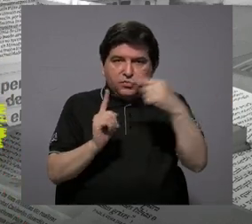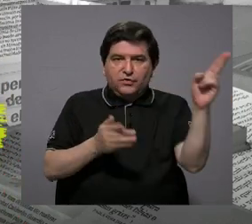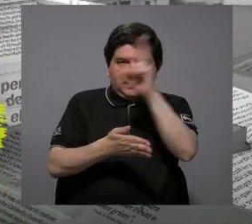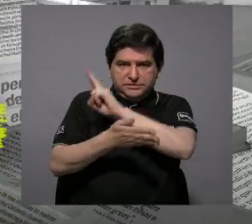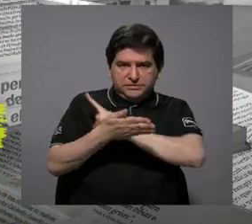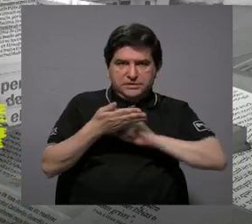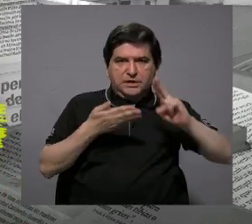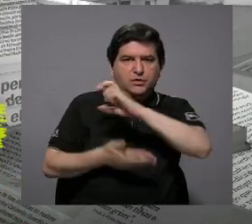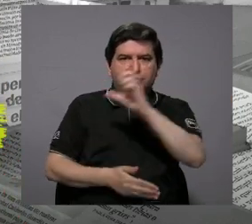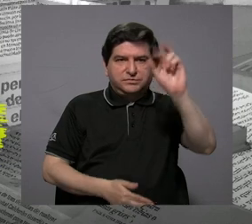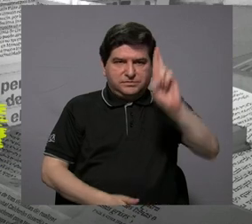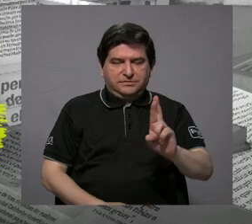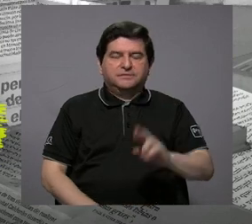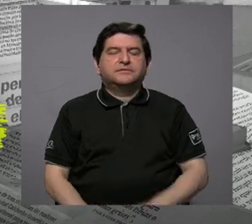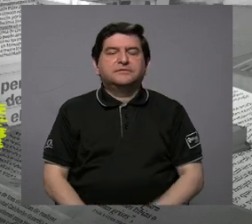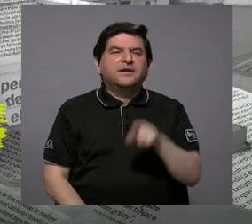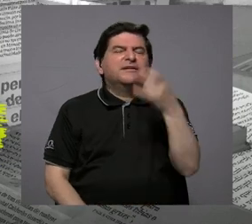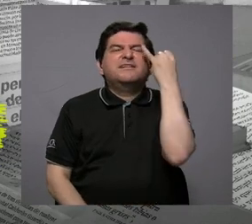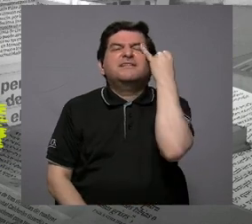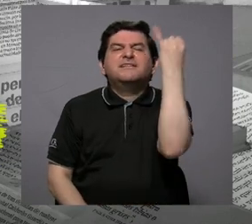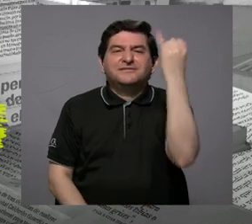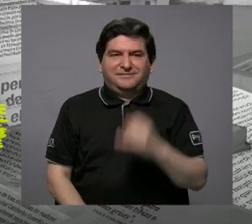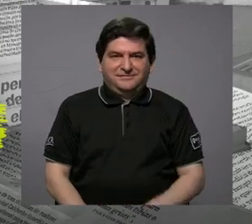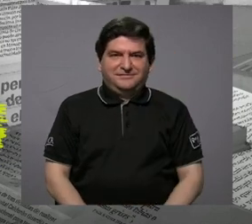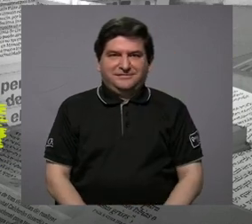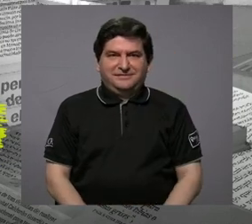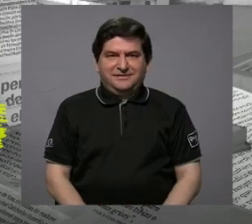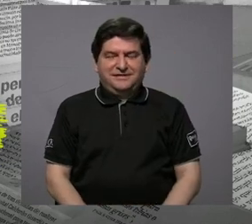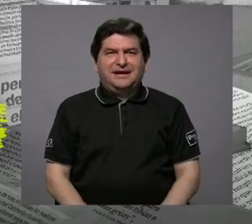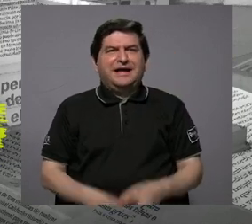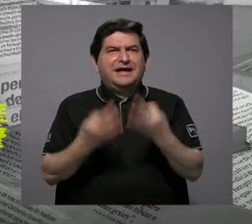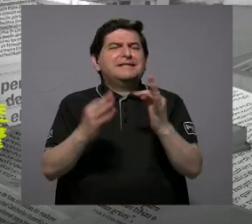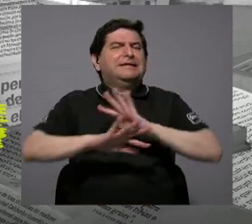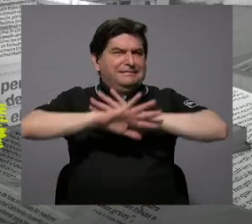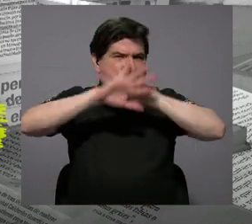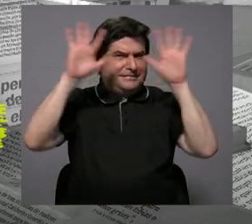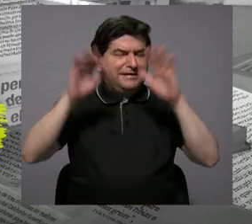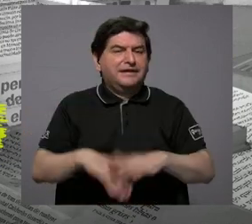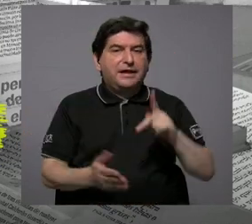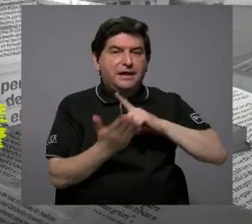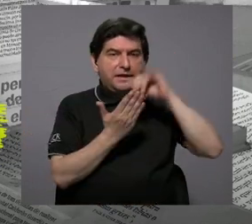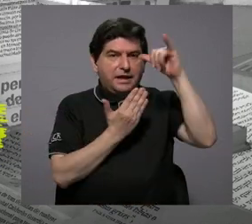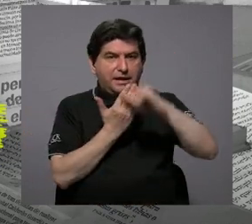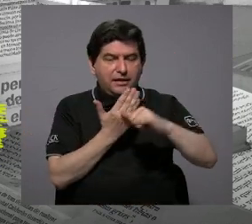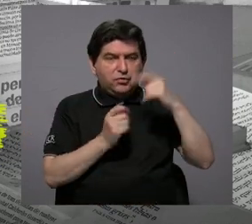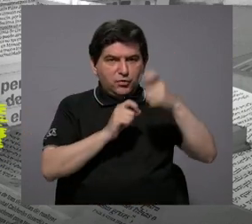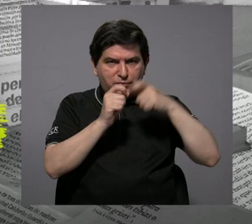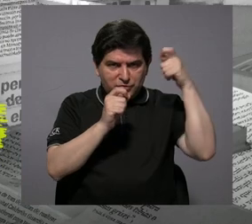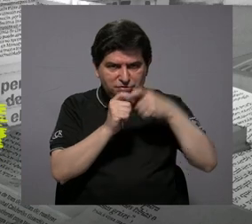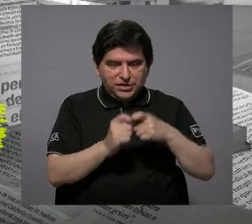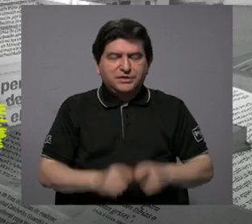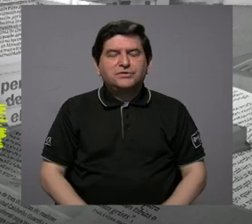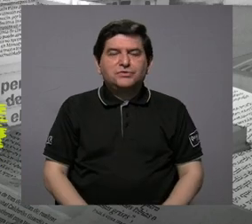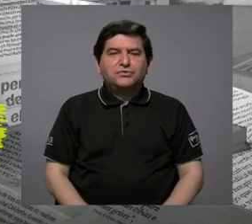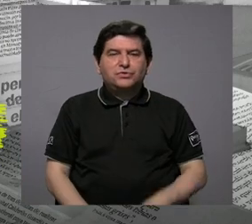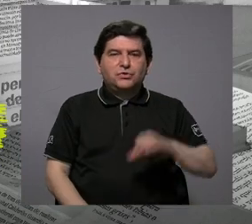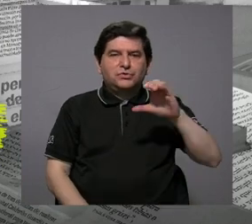de Costa Rica. En ese sentido, tal vez un poco para dejar claro, hay un proyecto específico de CRUSA,